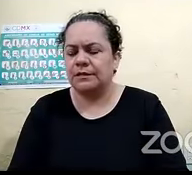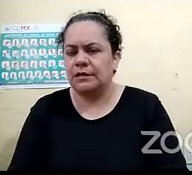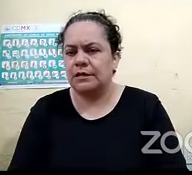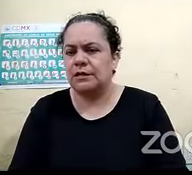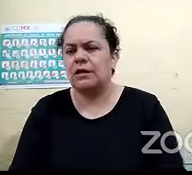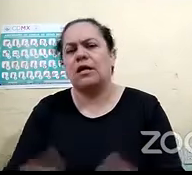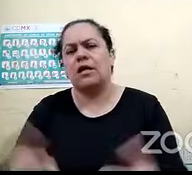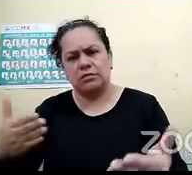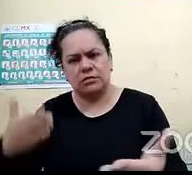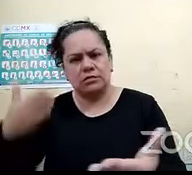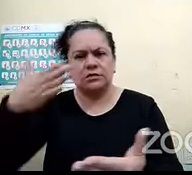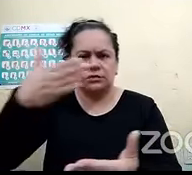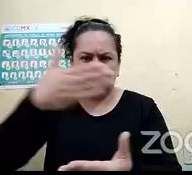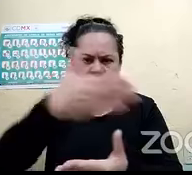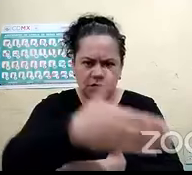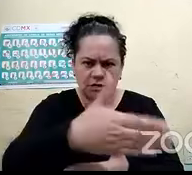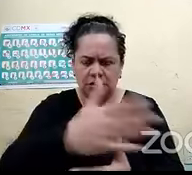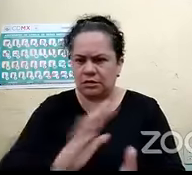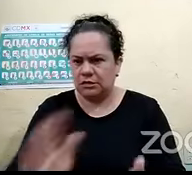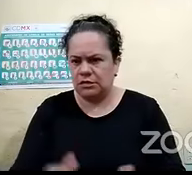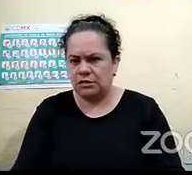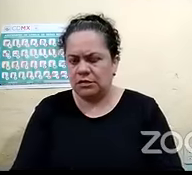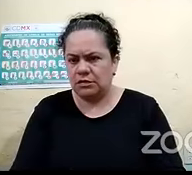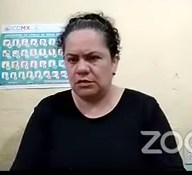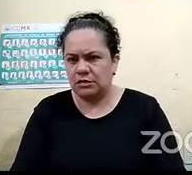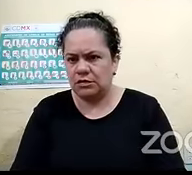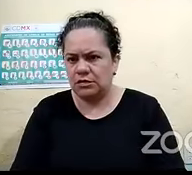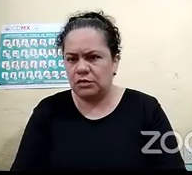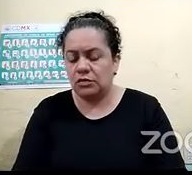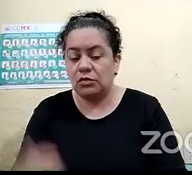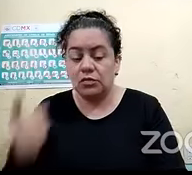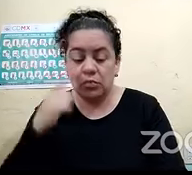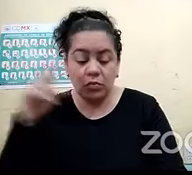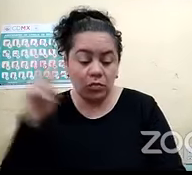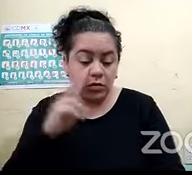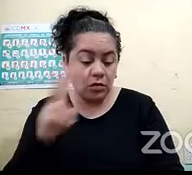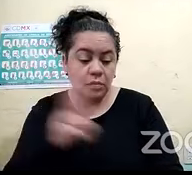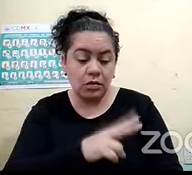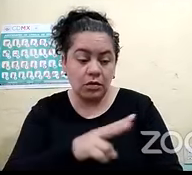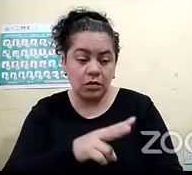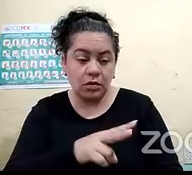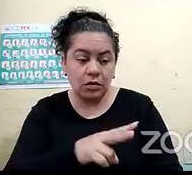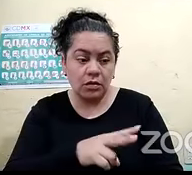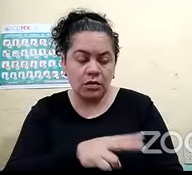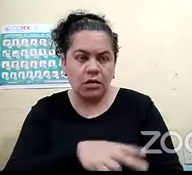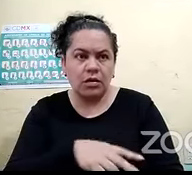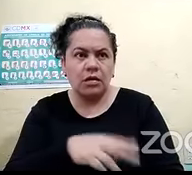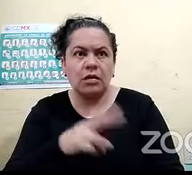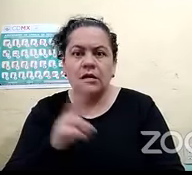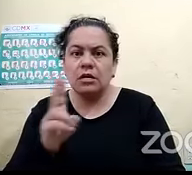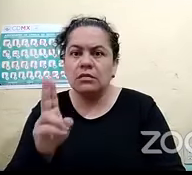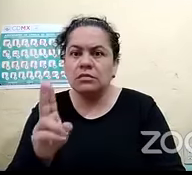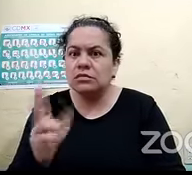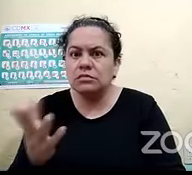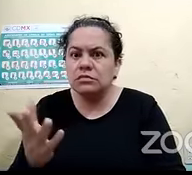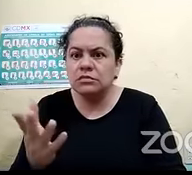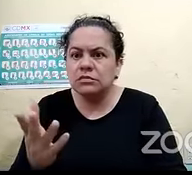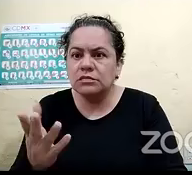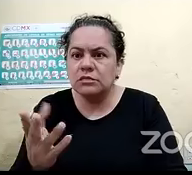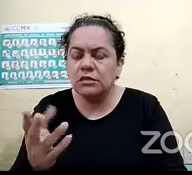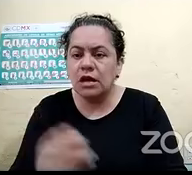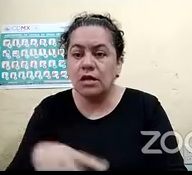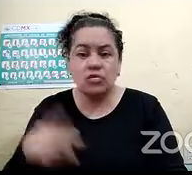etcétera pero después yo voy leyendo cuando salió la noticia que no era un sismo que era una bomba